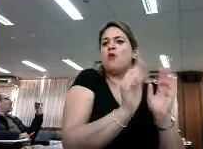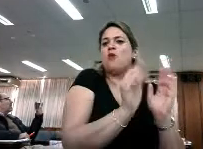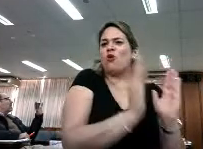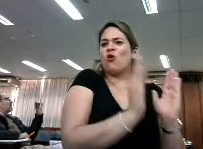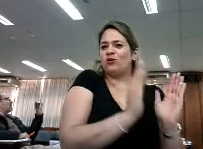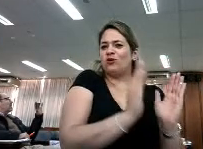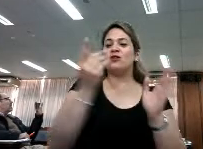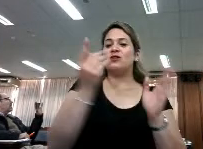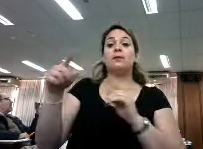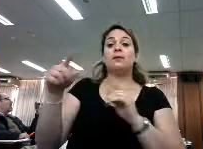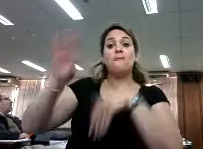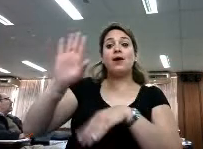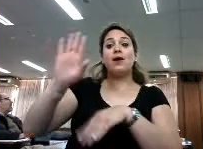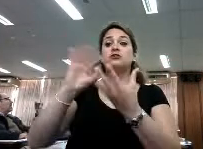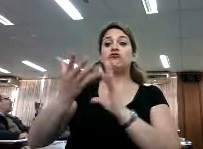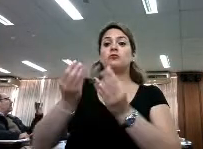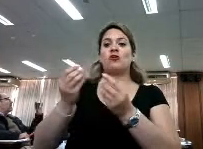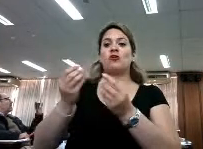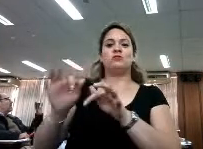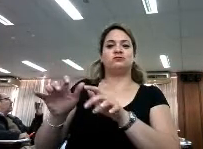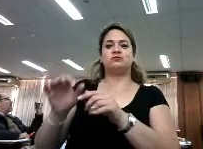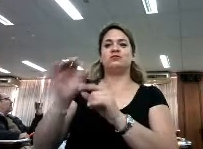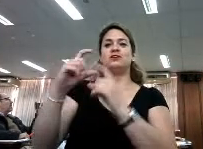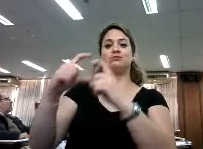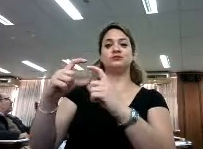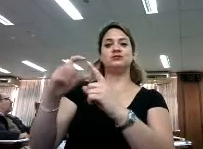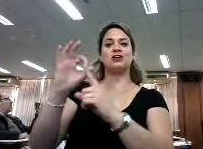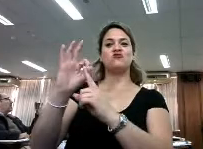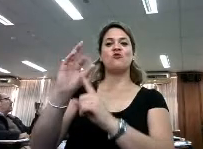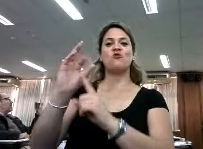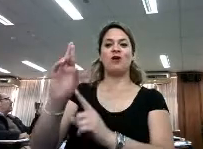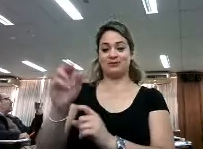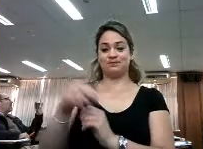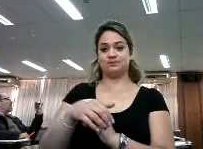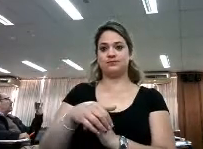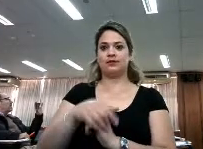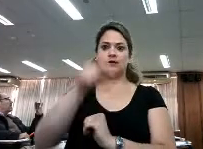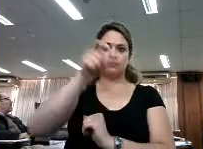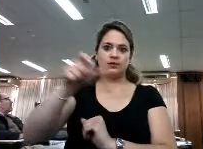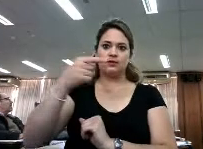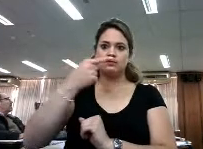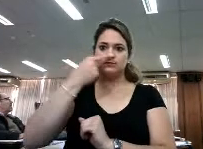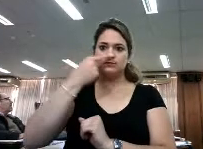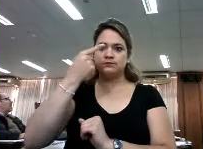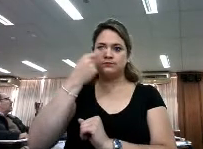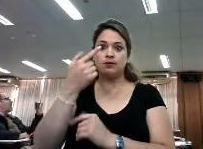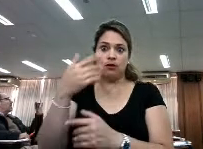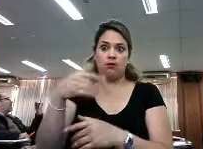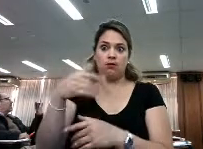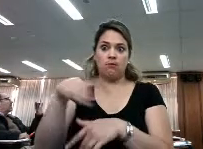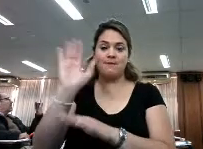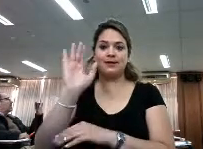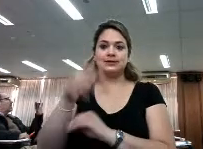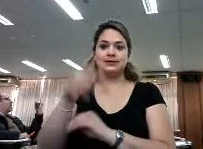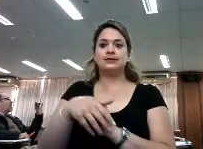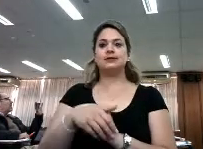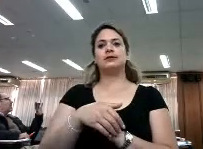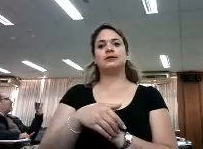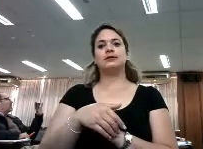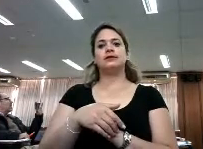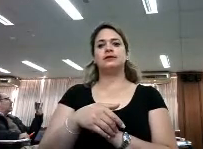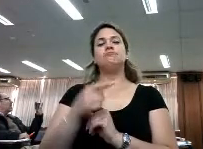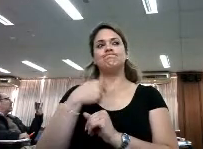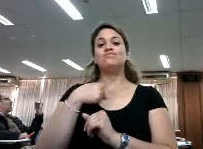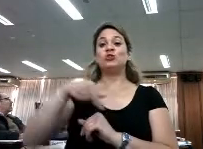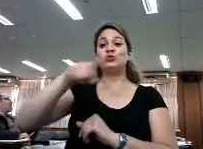QR. Como tuvimos una aceptación muy buena, también nos dio un poco de